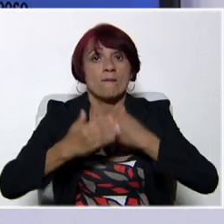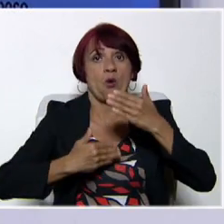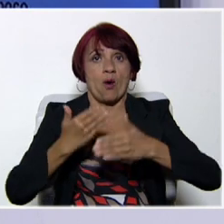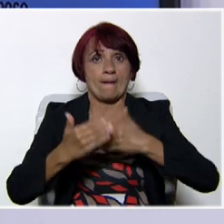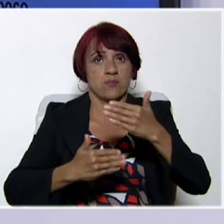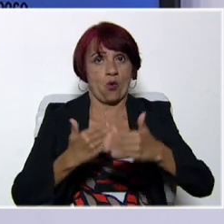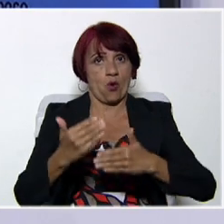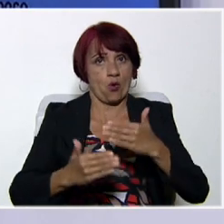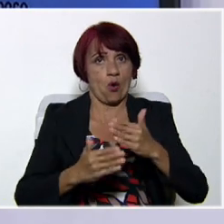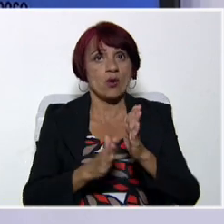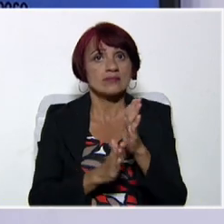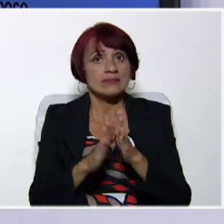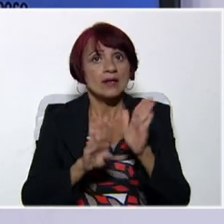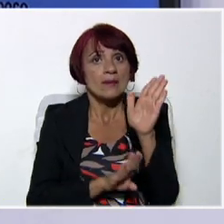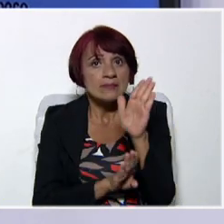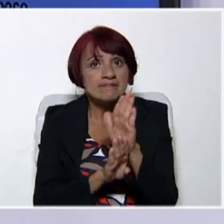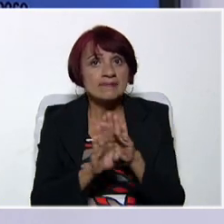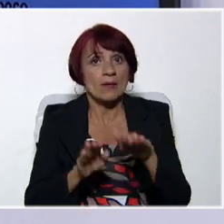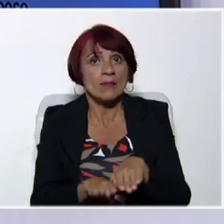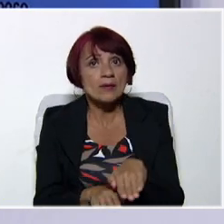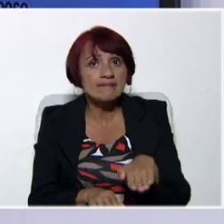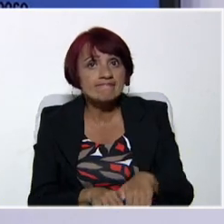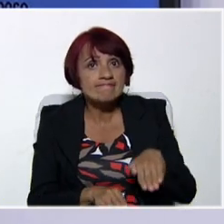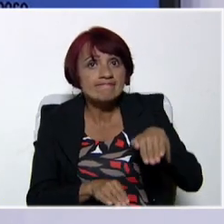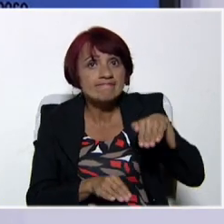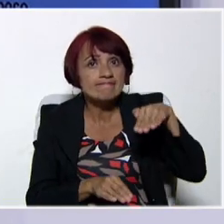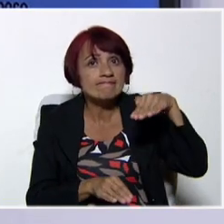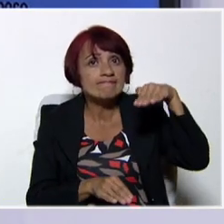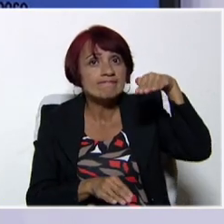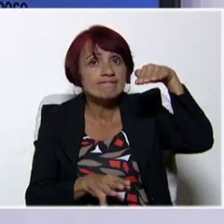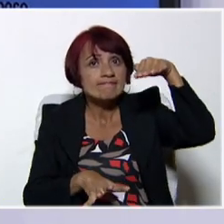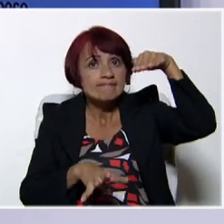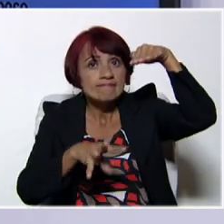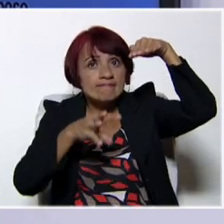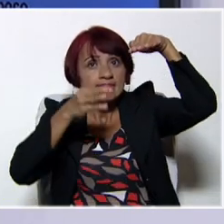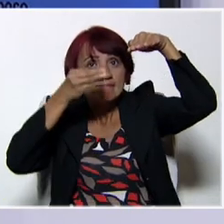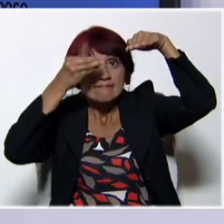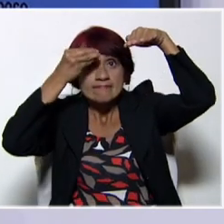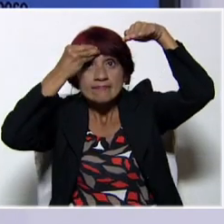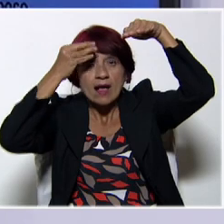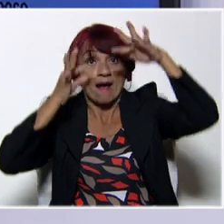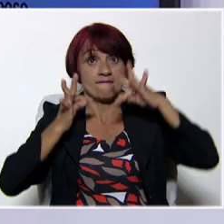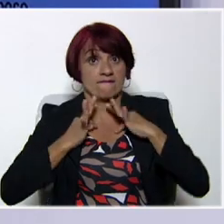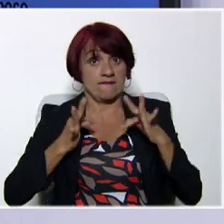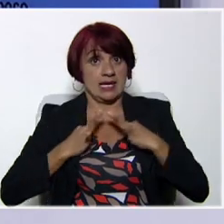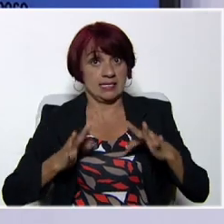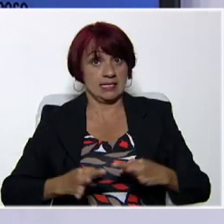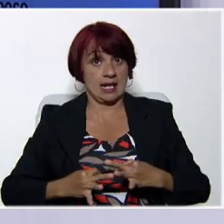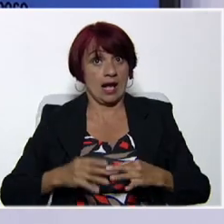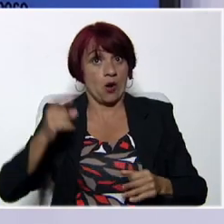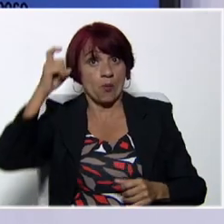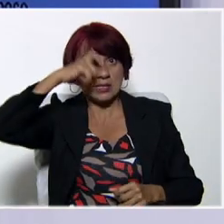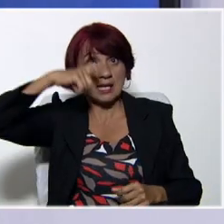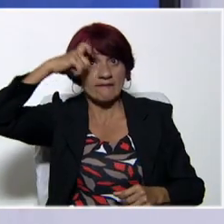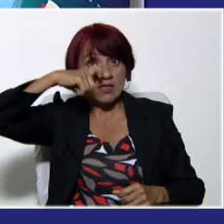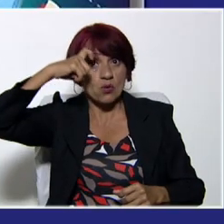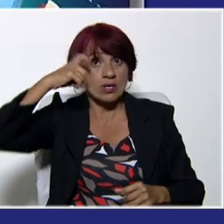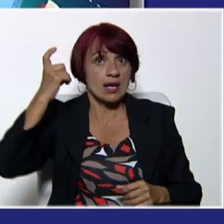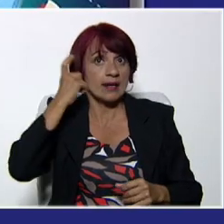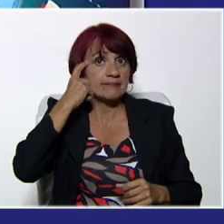a poco a medida que vamos creciendo, a medida que nos vamos desarrollando, tanto física como intelectualmente.